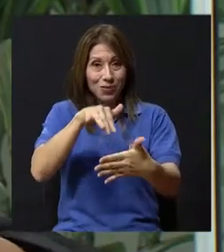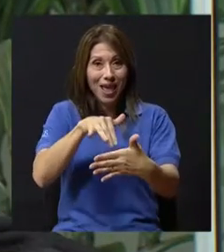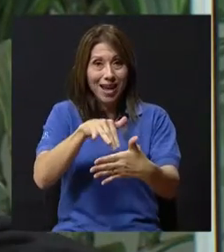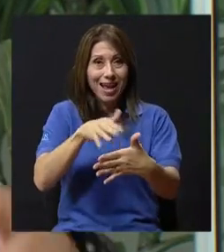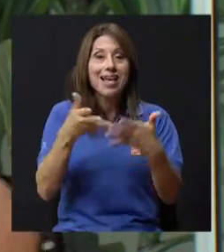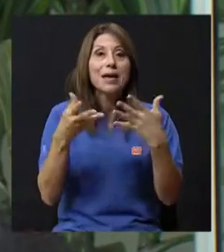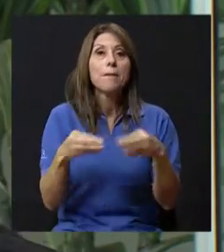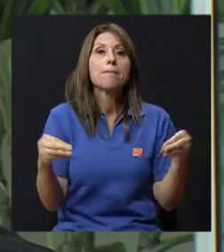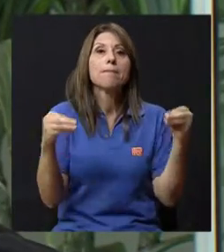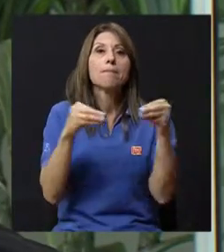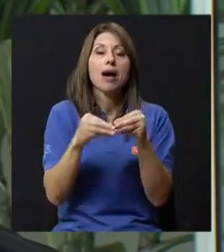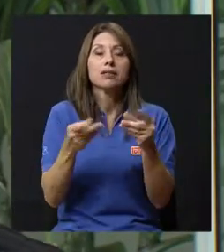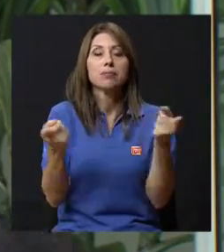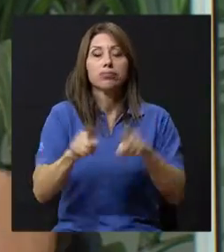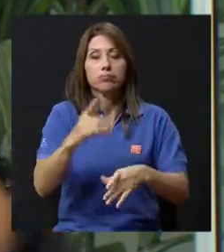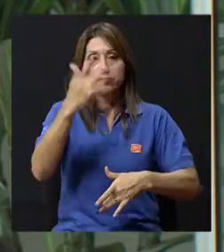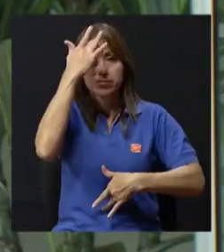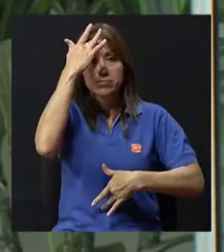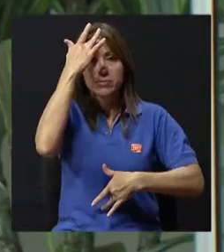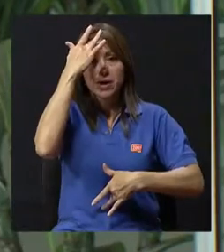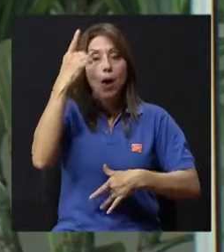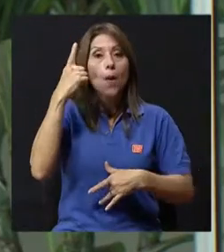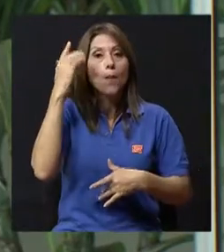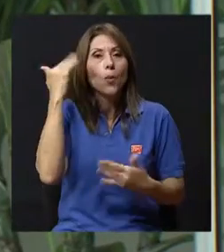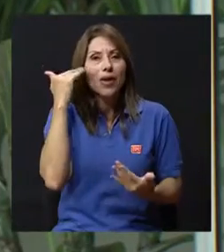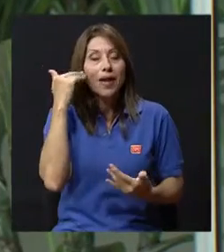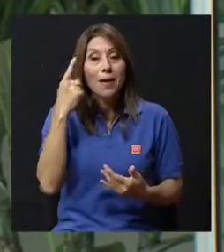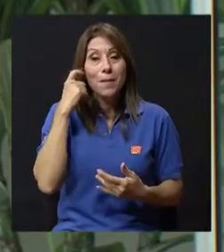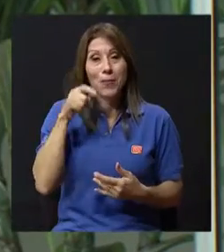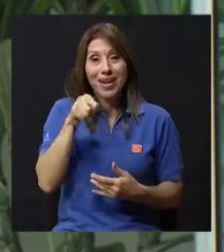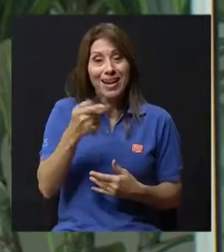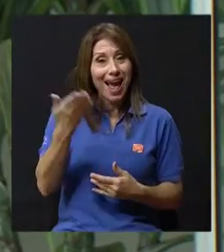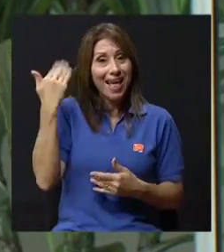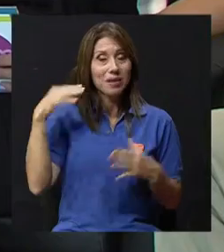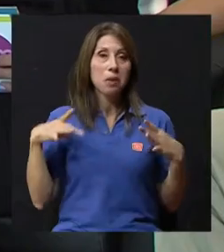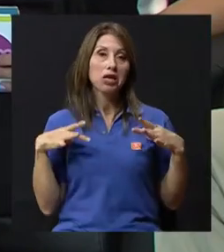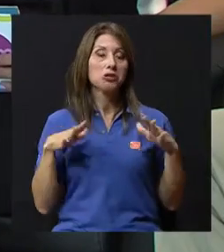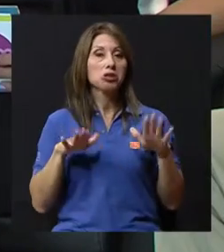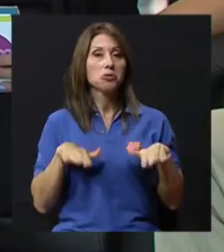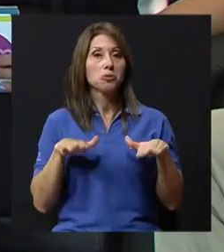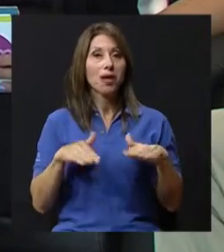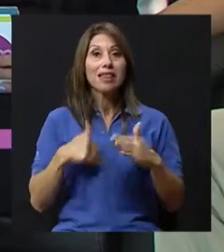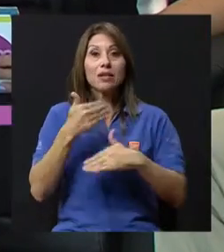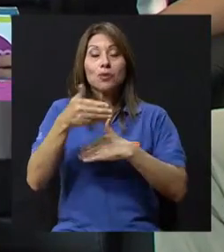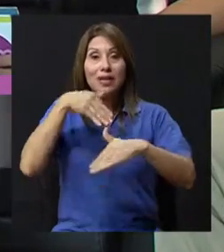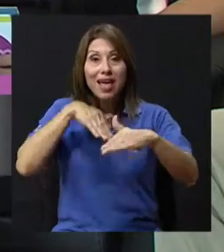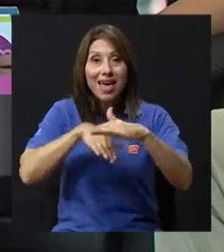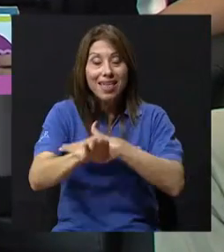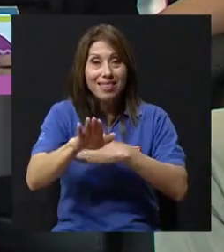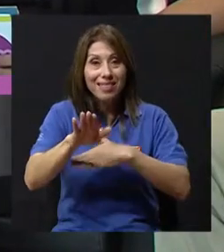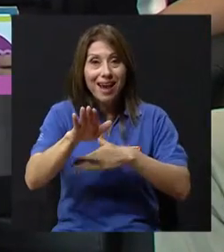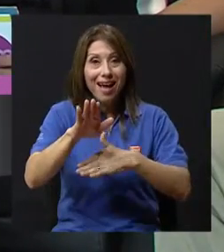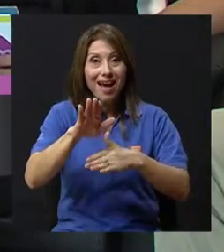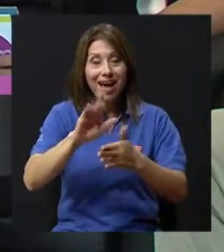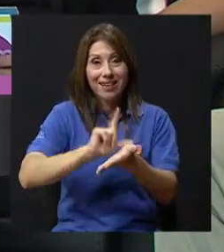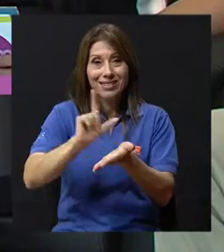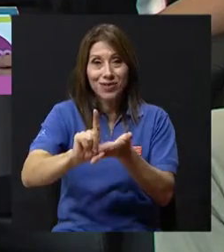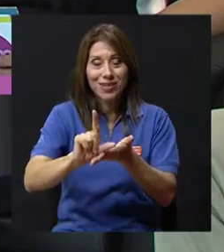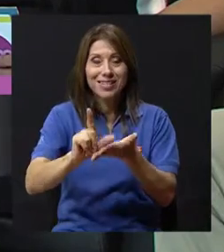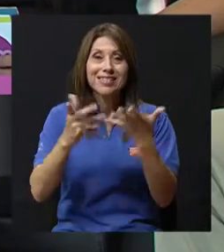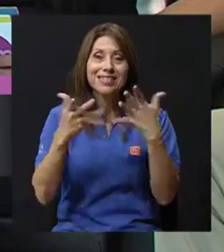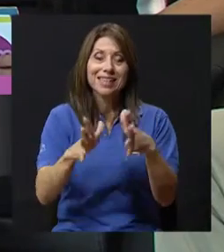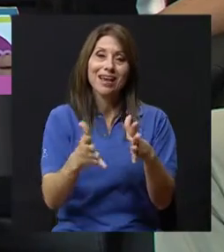vacaciones, llega a sus compañeros, hay mucho más infecciones. El otro pico es al inicio del invierno,